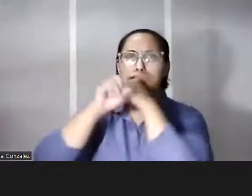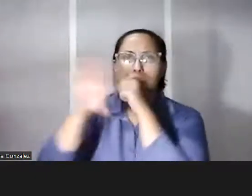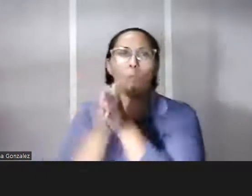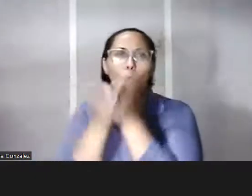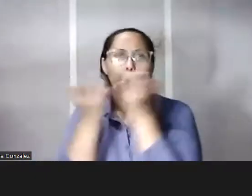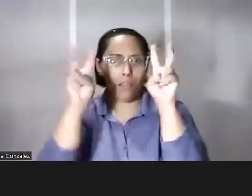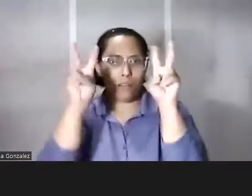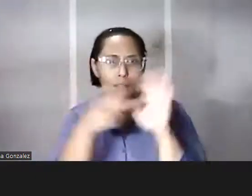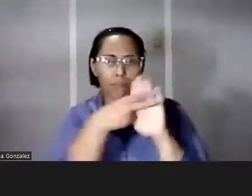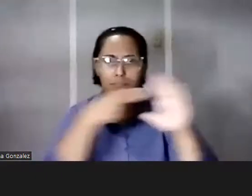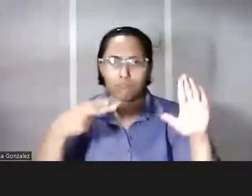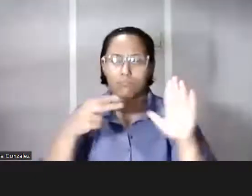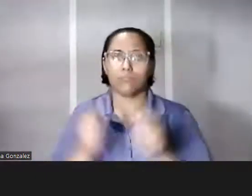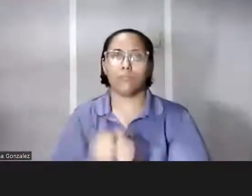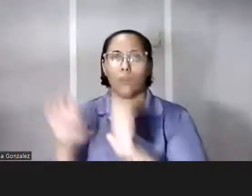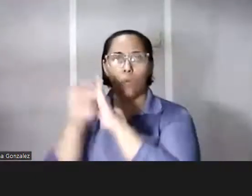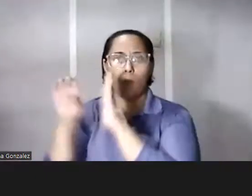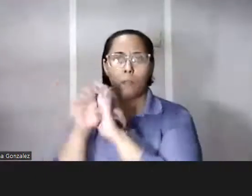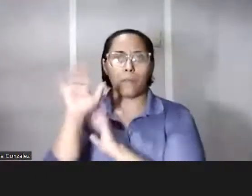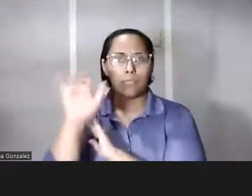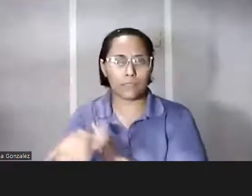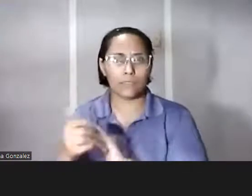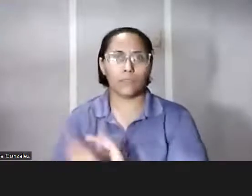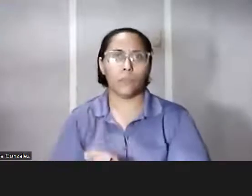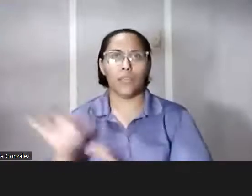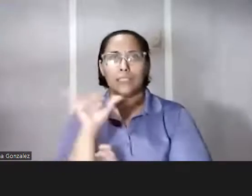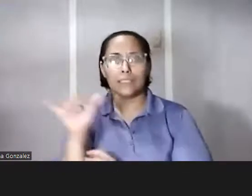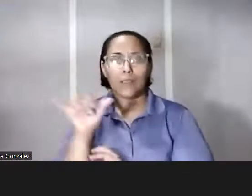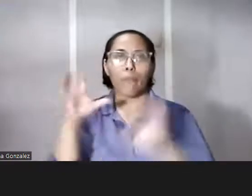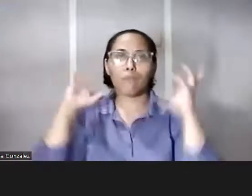Es un ejemplo de ello. Lo mismo ocurrió con las emisoras regionales.